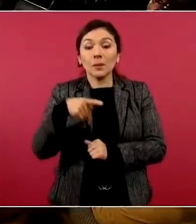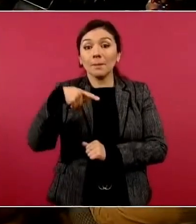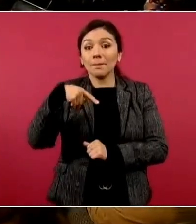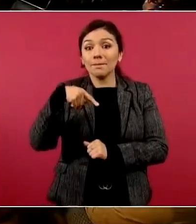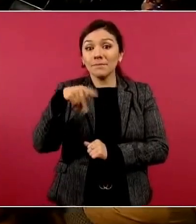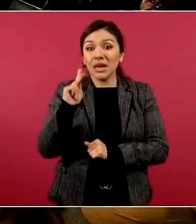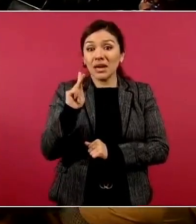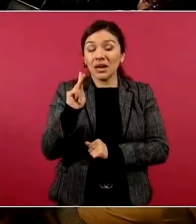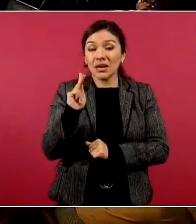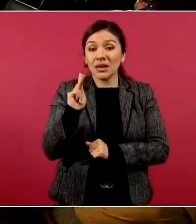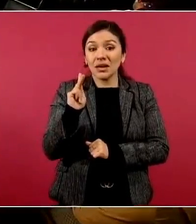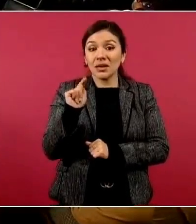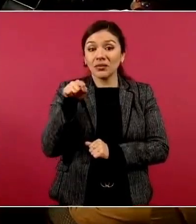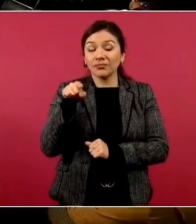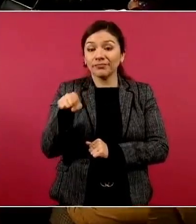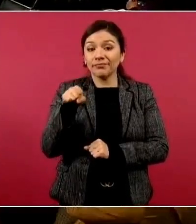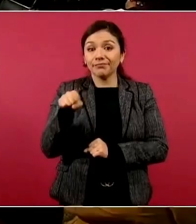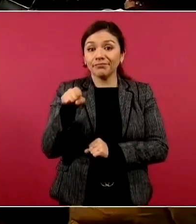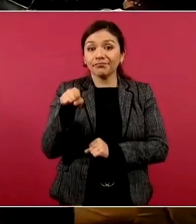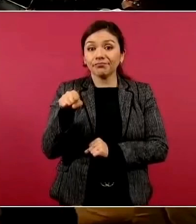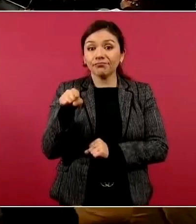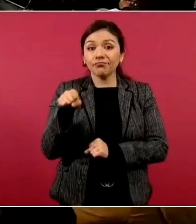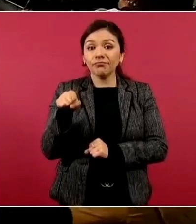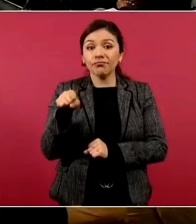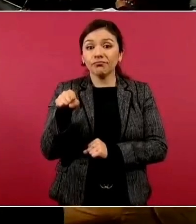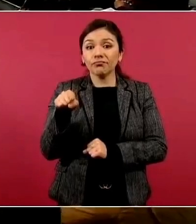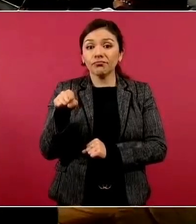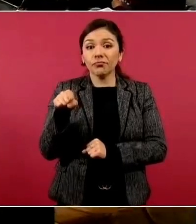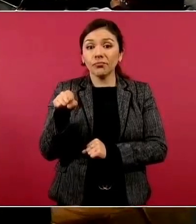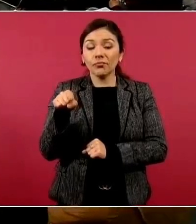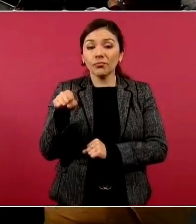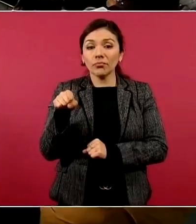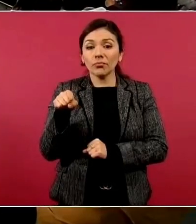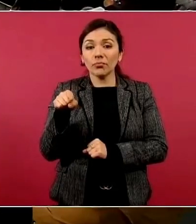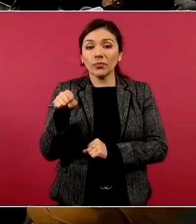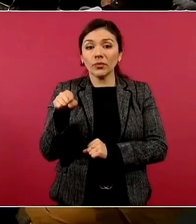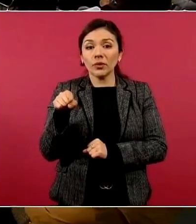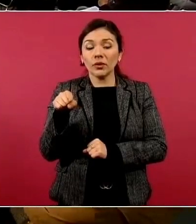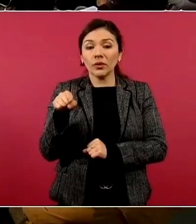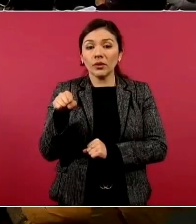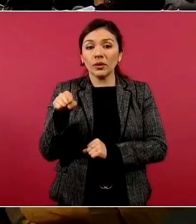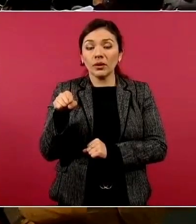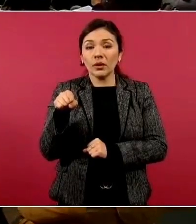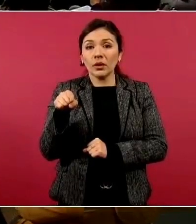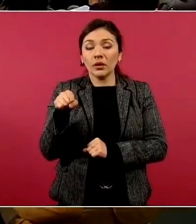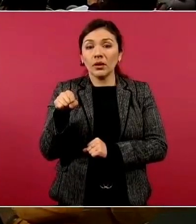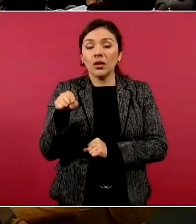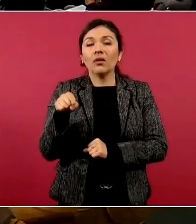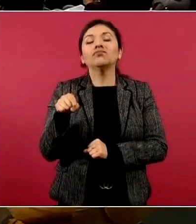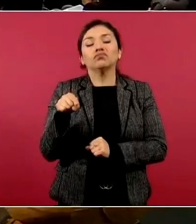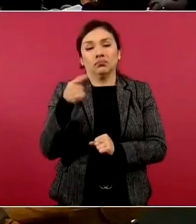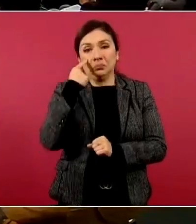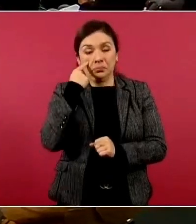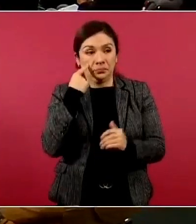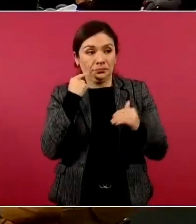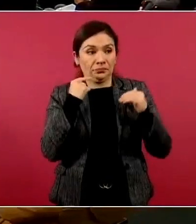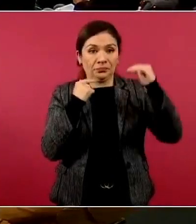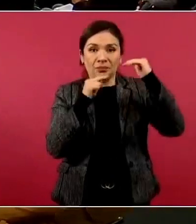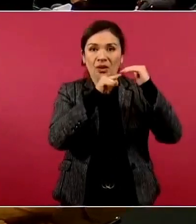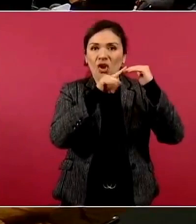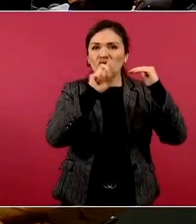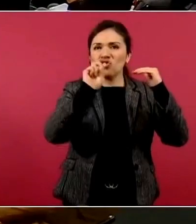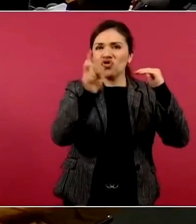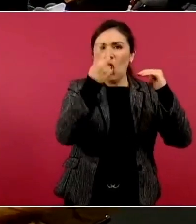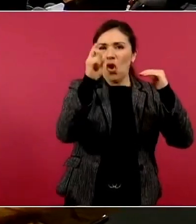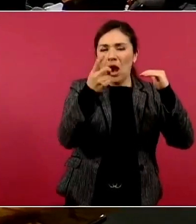muy bien con relación al dólar, el peso se ha